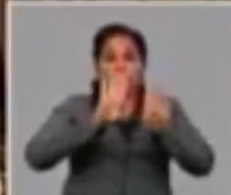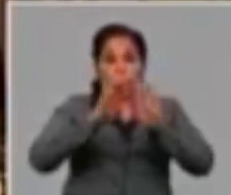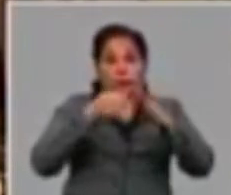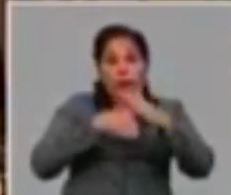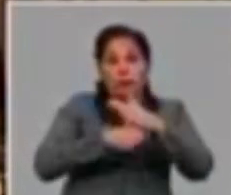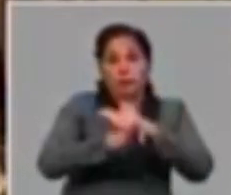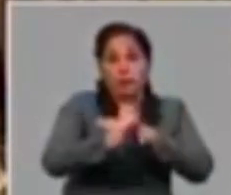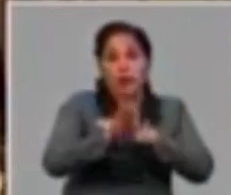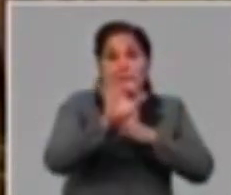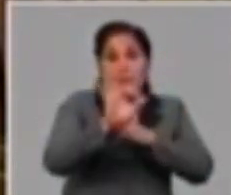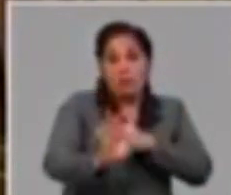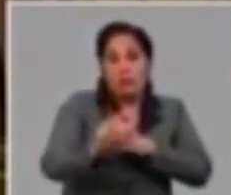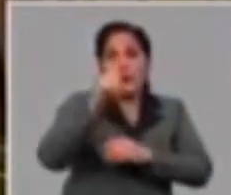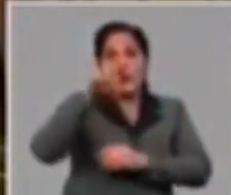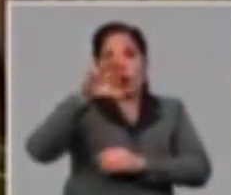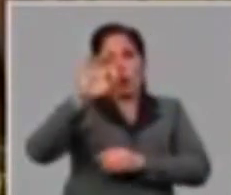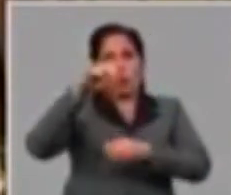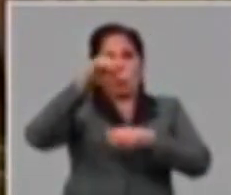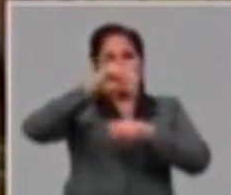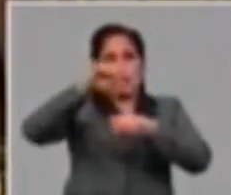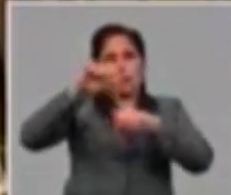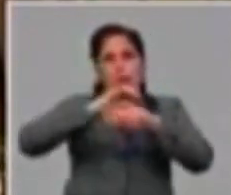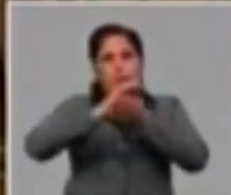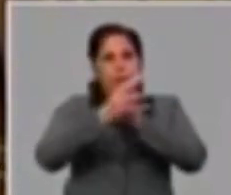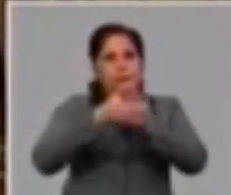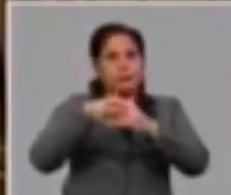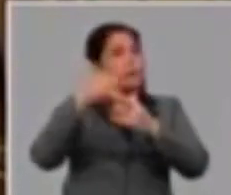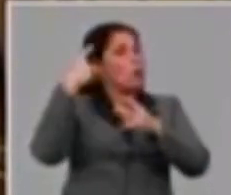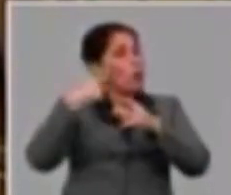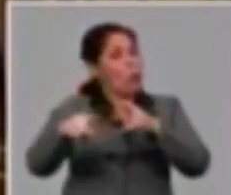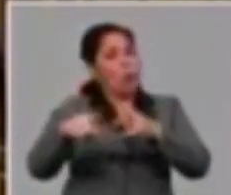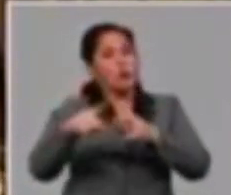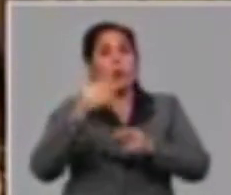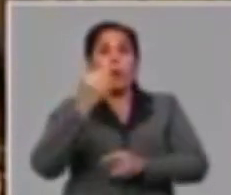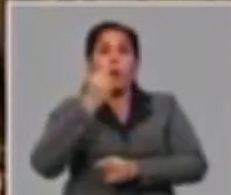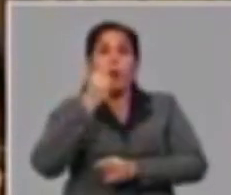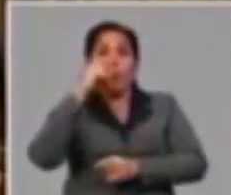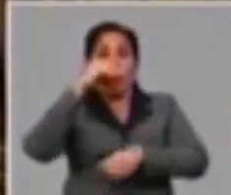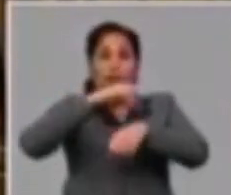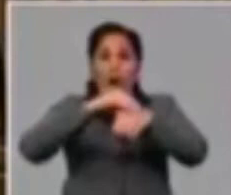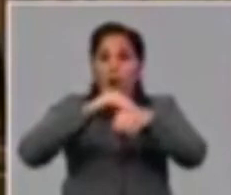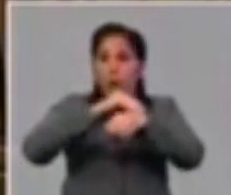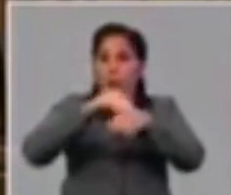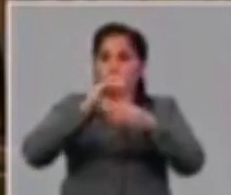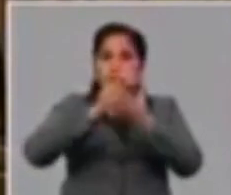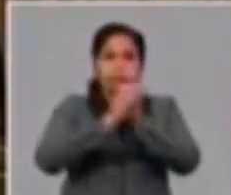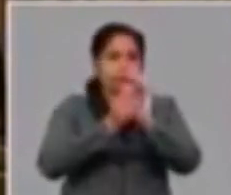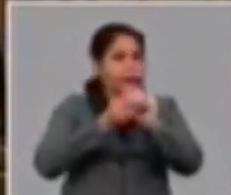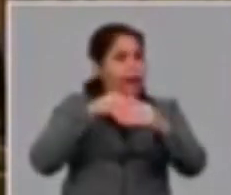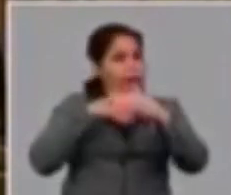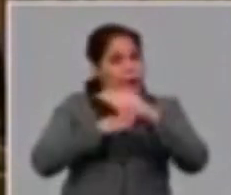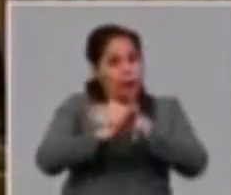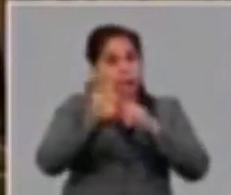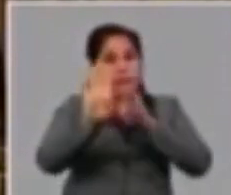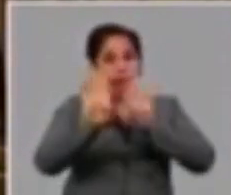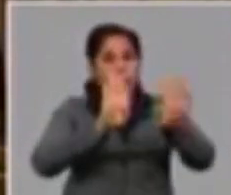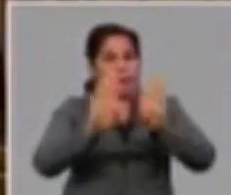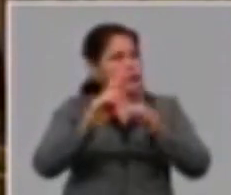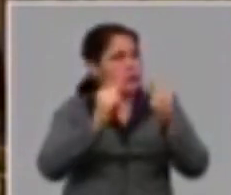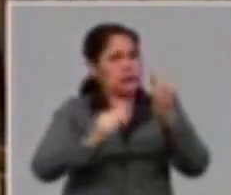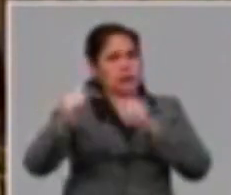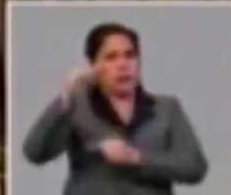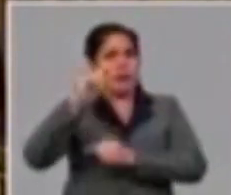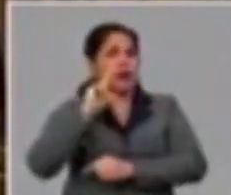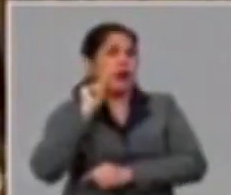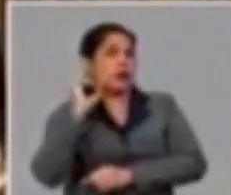establecimientos el cloro que se está indicando o otras sustancias hidroalcohólicas para que todo el que acceda a las unidades, fundamentalmente